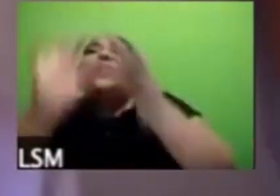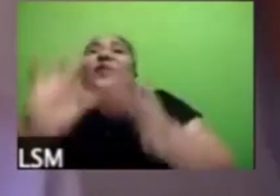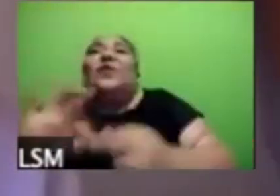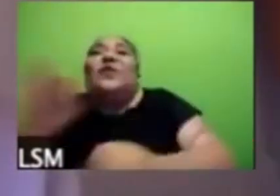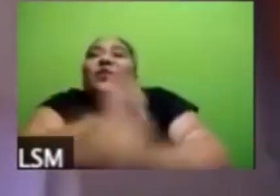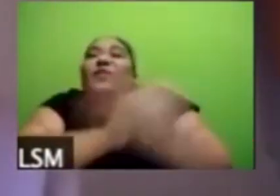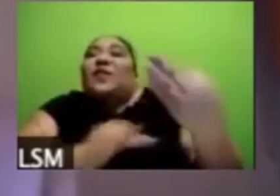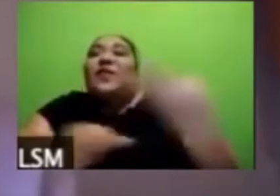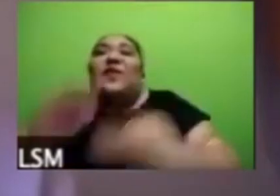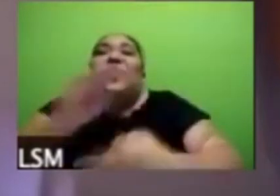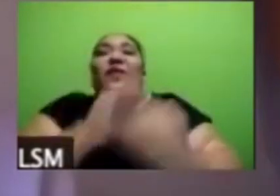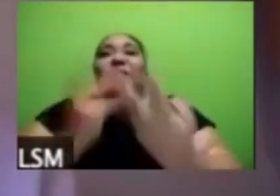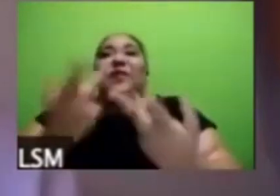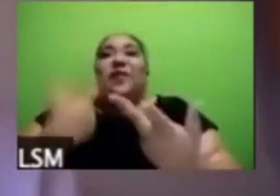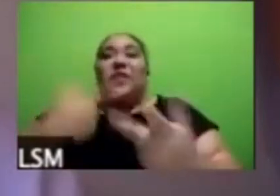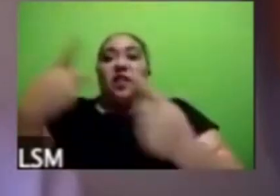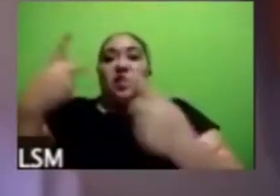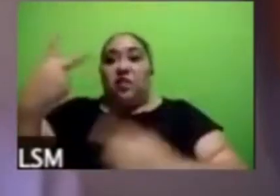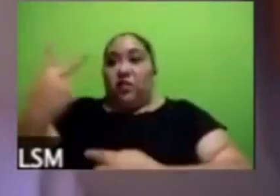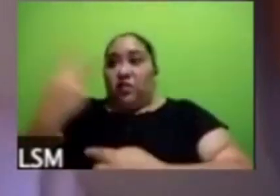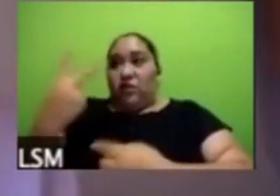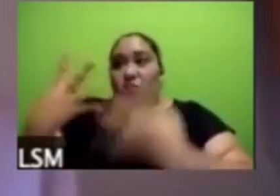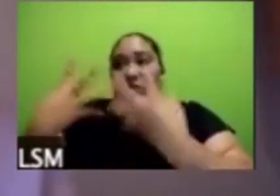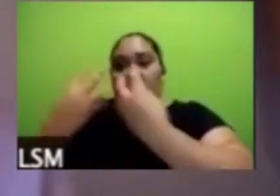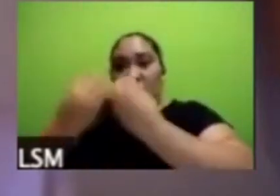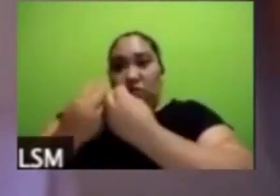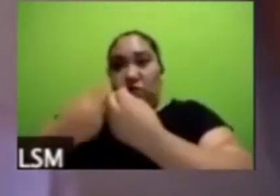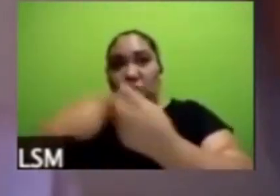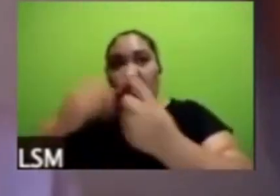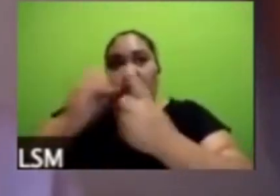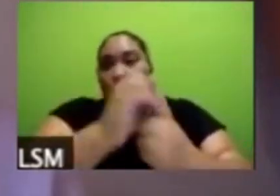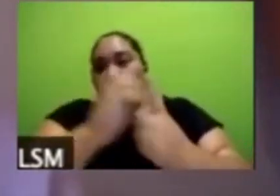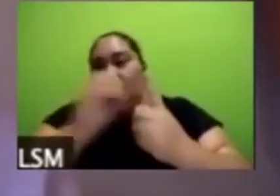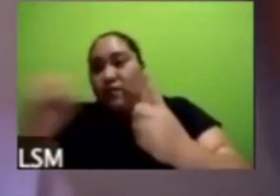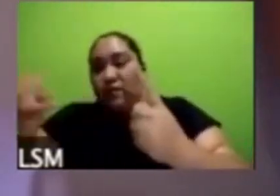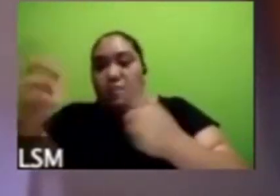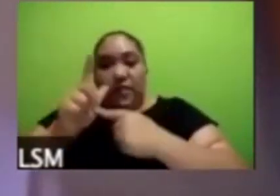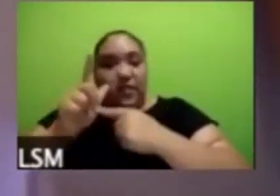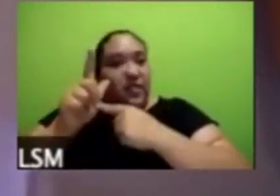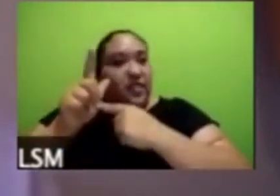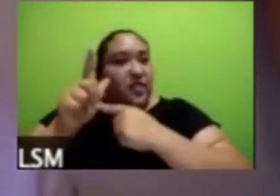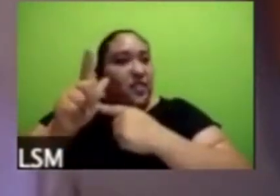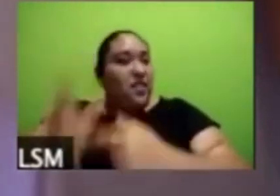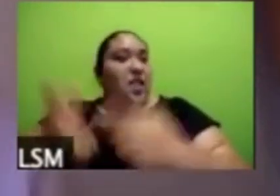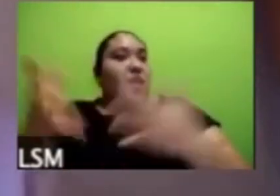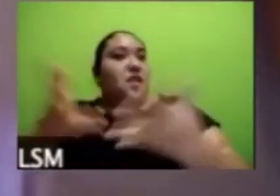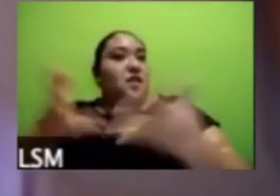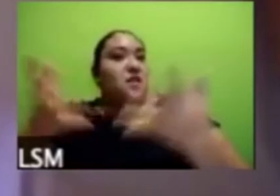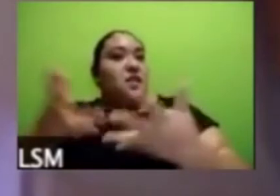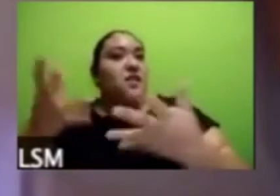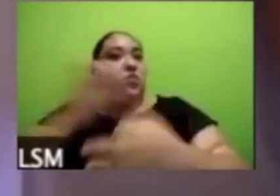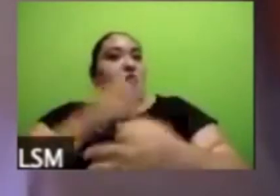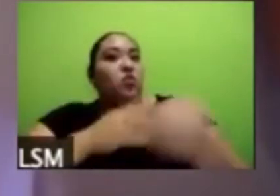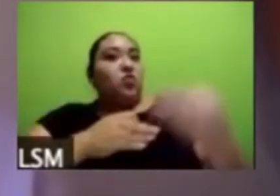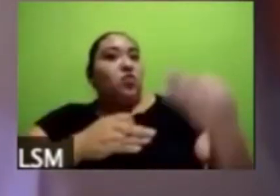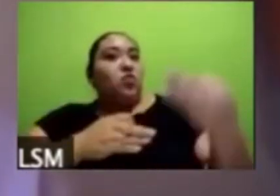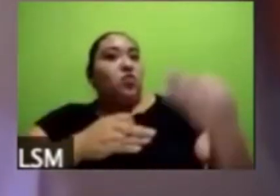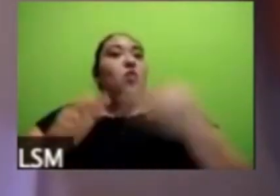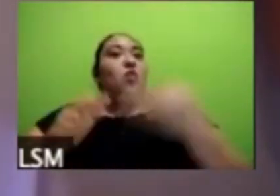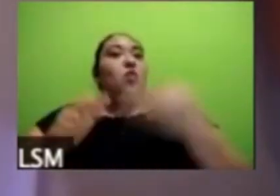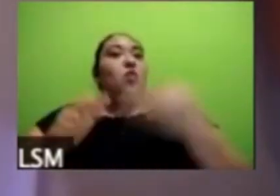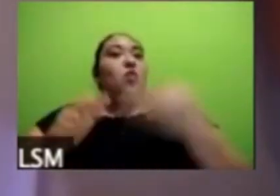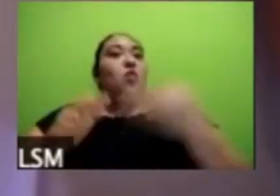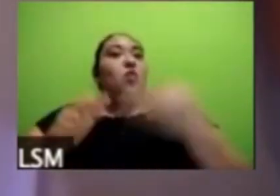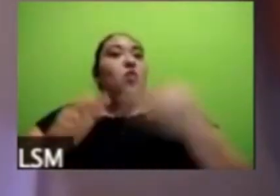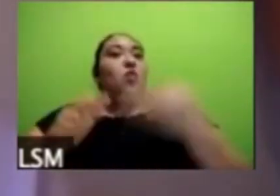que quizá si no están ahora como van a seguir haciendo levantamientos se los se los pediríamos uno es ver cuál es el efecto